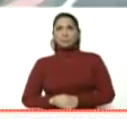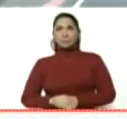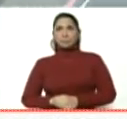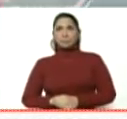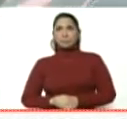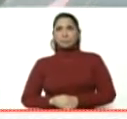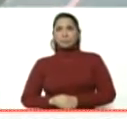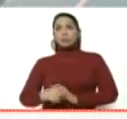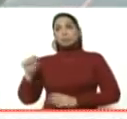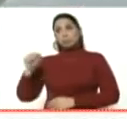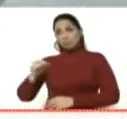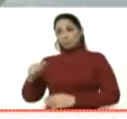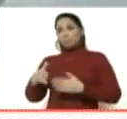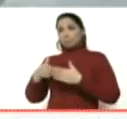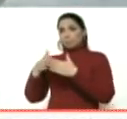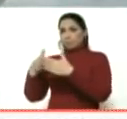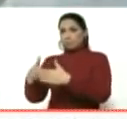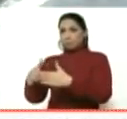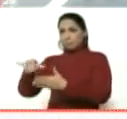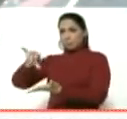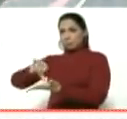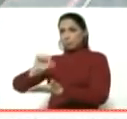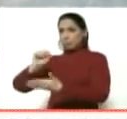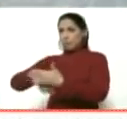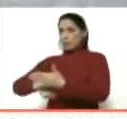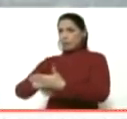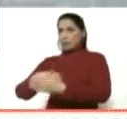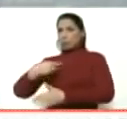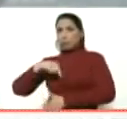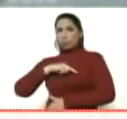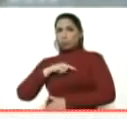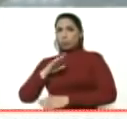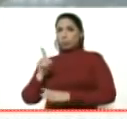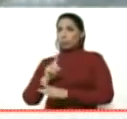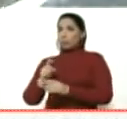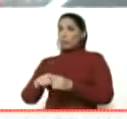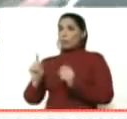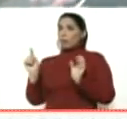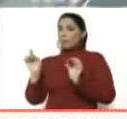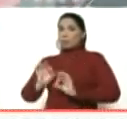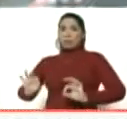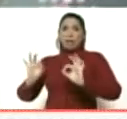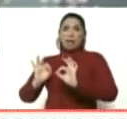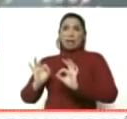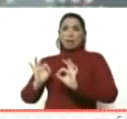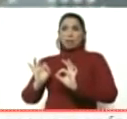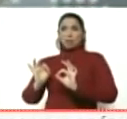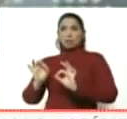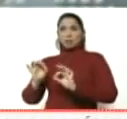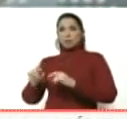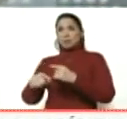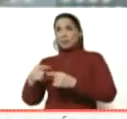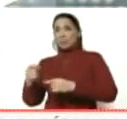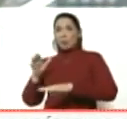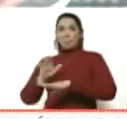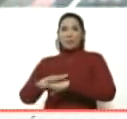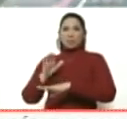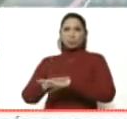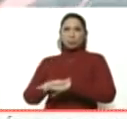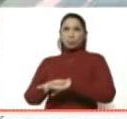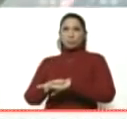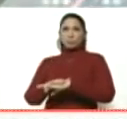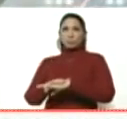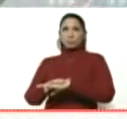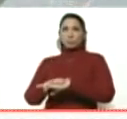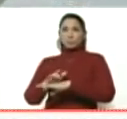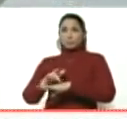Sí, las embarcaciones son ubicadas vacías. Nosotros no descartamos nada, Gustavo, y mucho menos después de los acontecimientos de